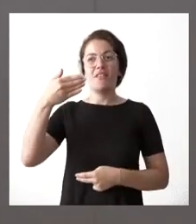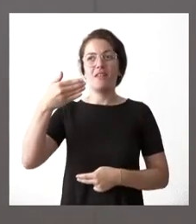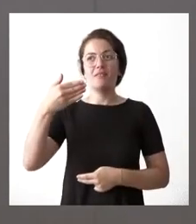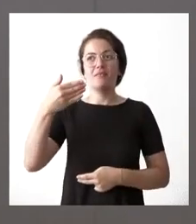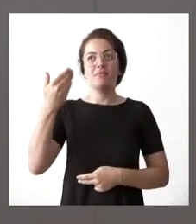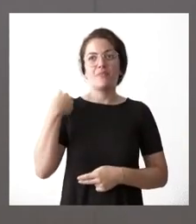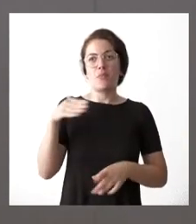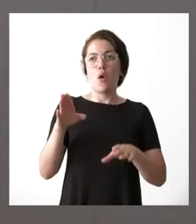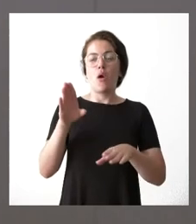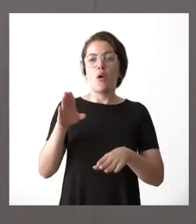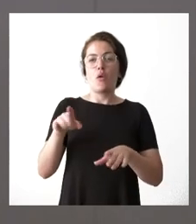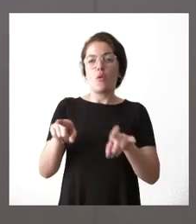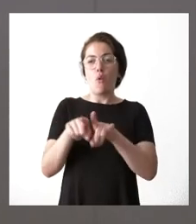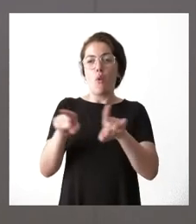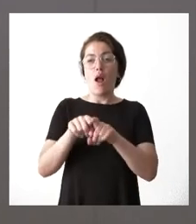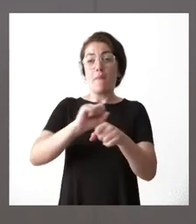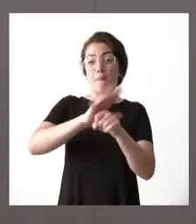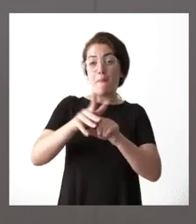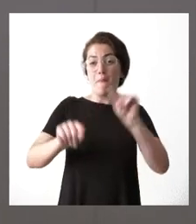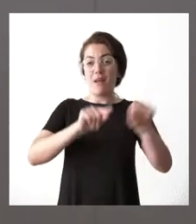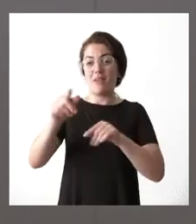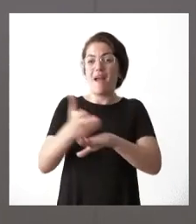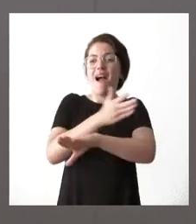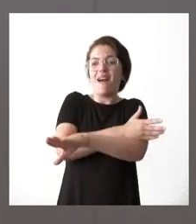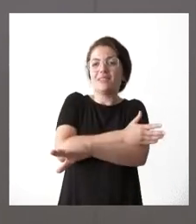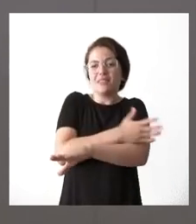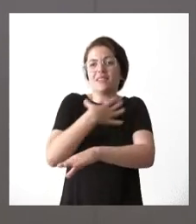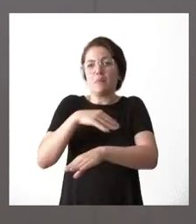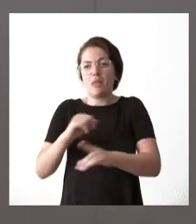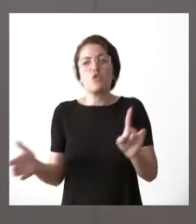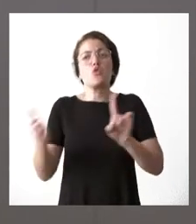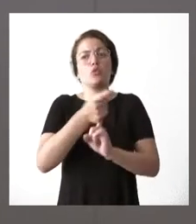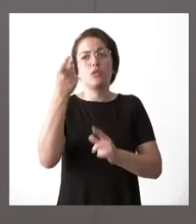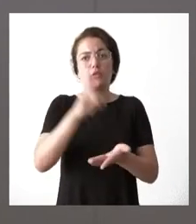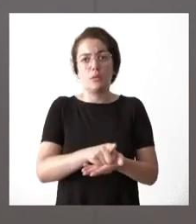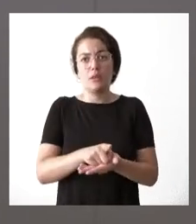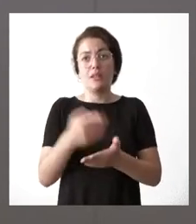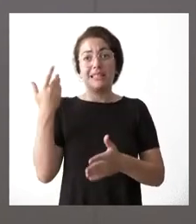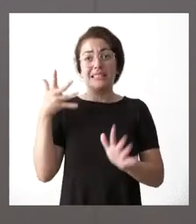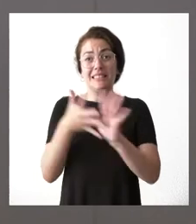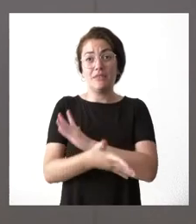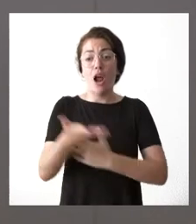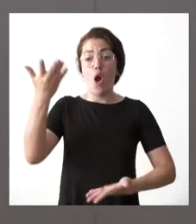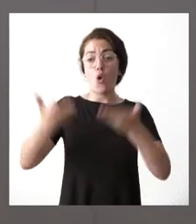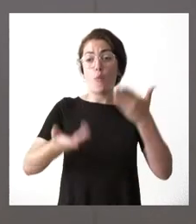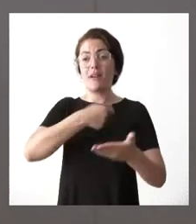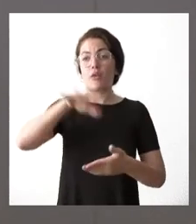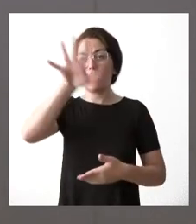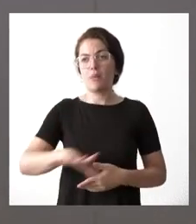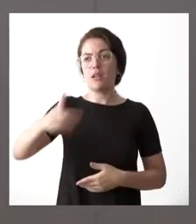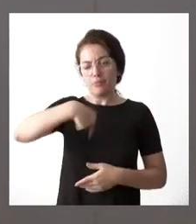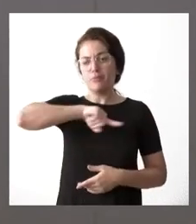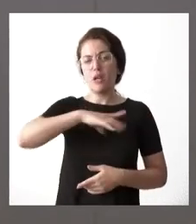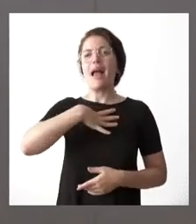estaremos alcanzando el nivel de PIB del año 2019 antes de que lo alcance el conjunto o la media nacional